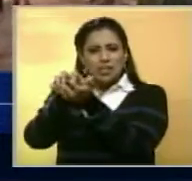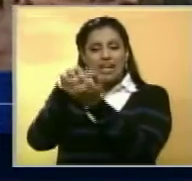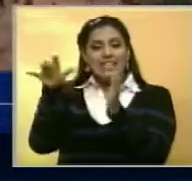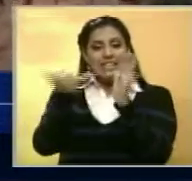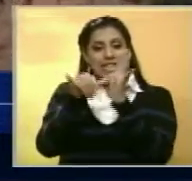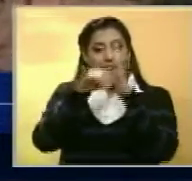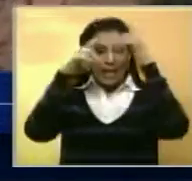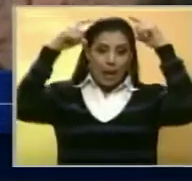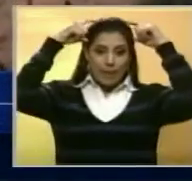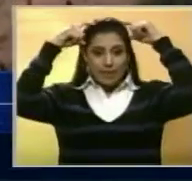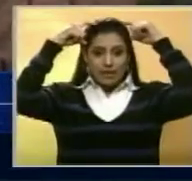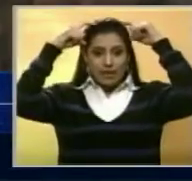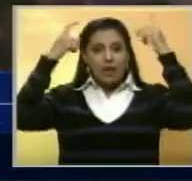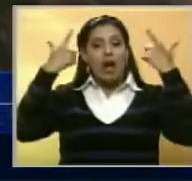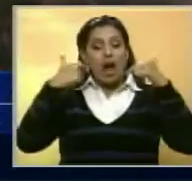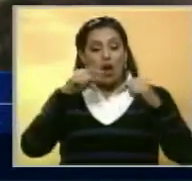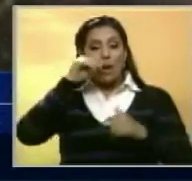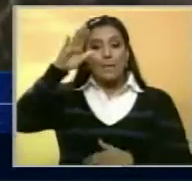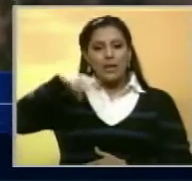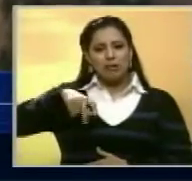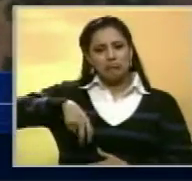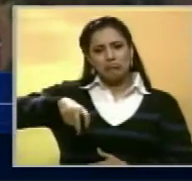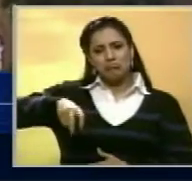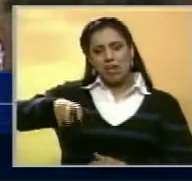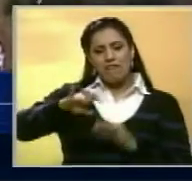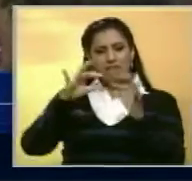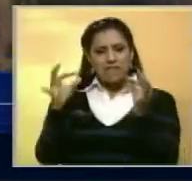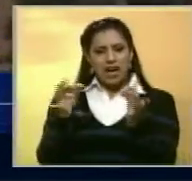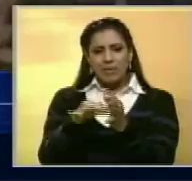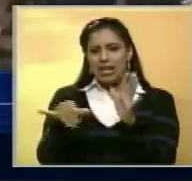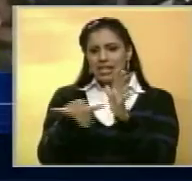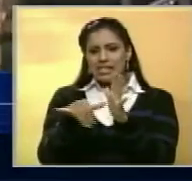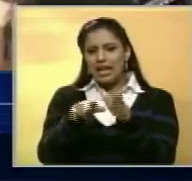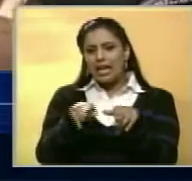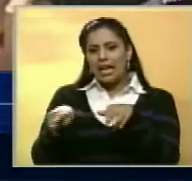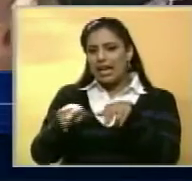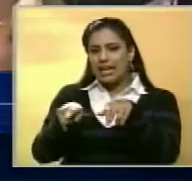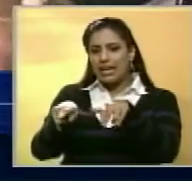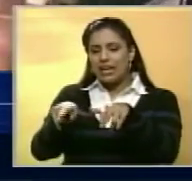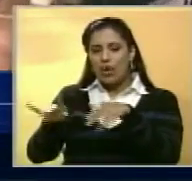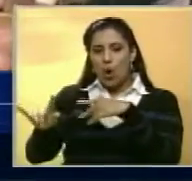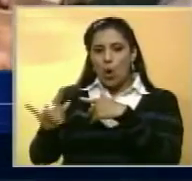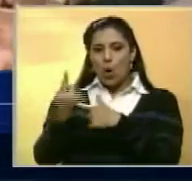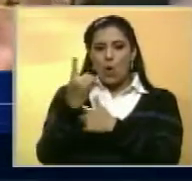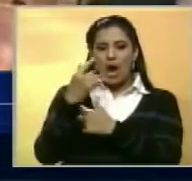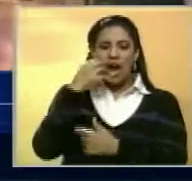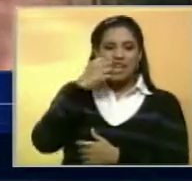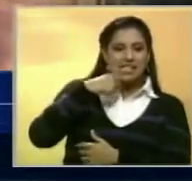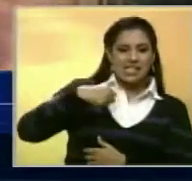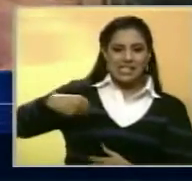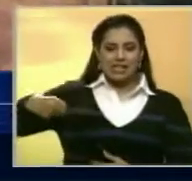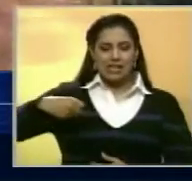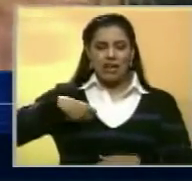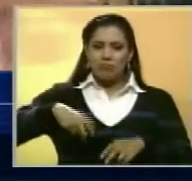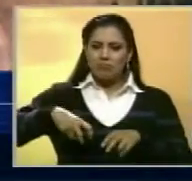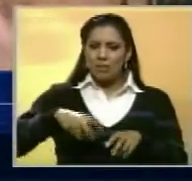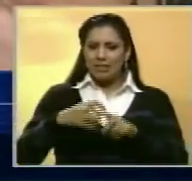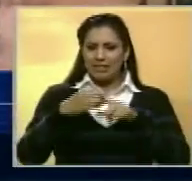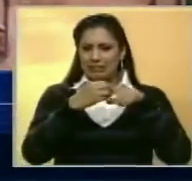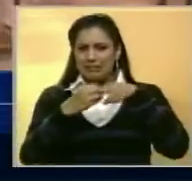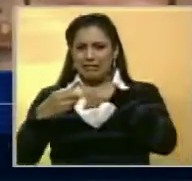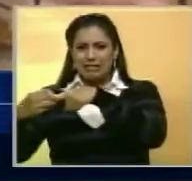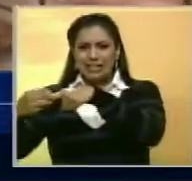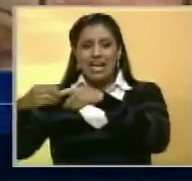Business Grand Floridian. El menor caminaba con su familia cerca de la laguna Siete Mares cuando fue alado por el reptil. Los padres